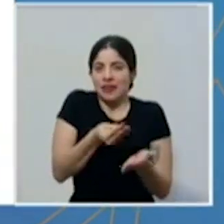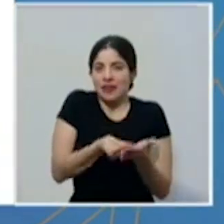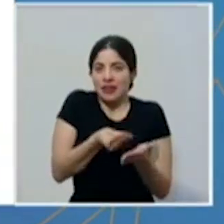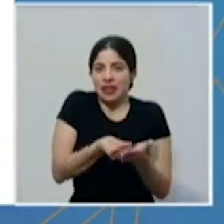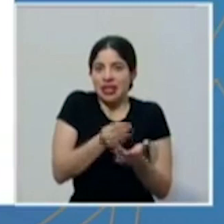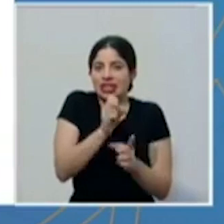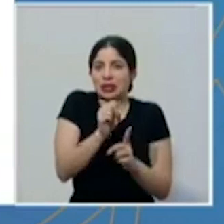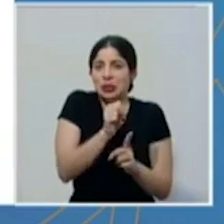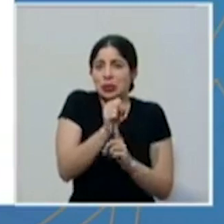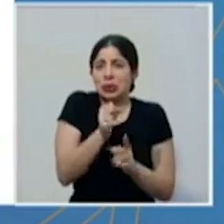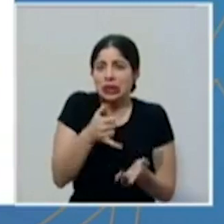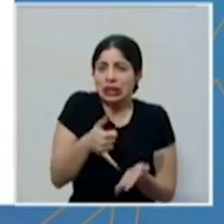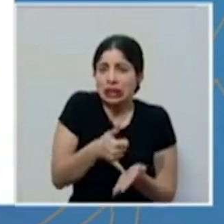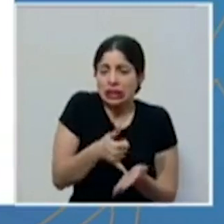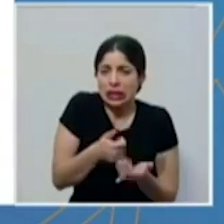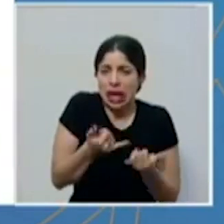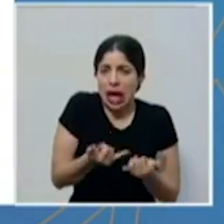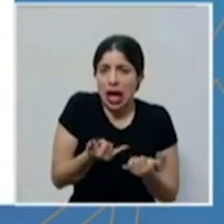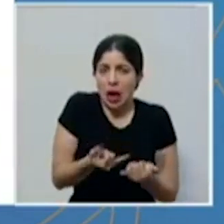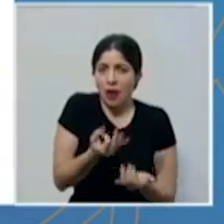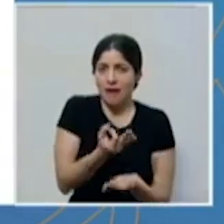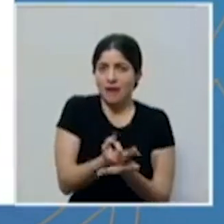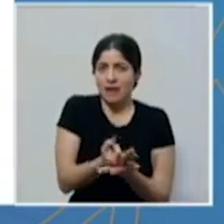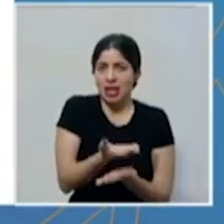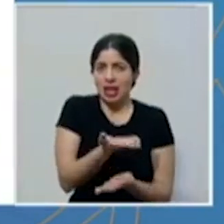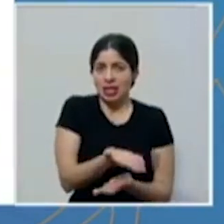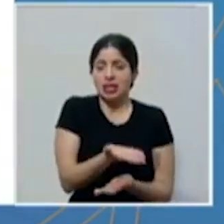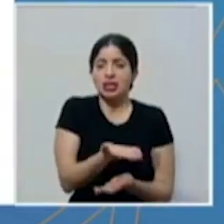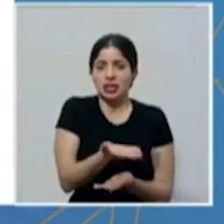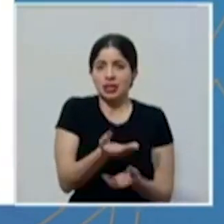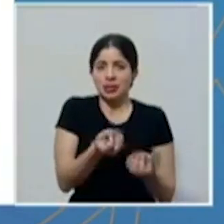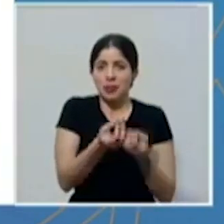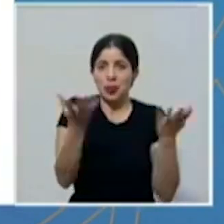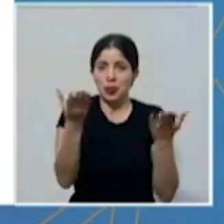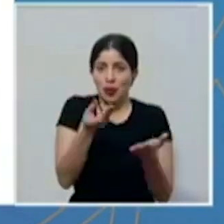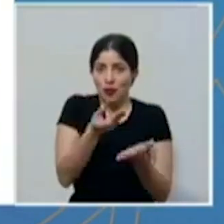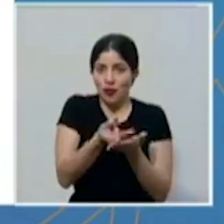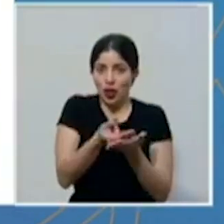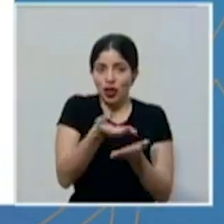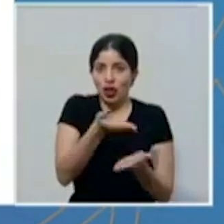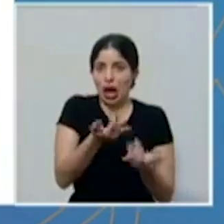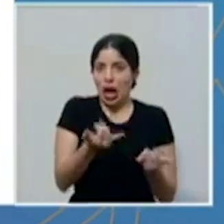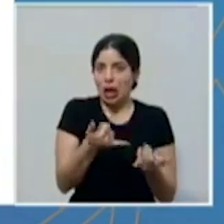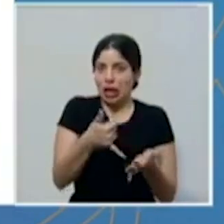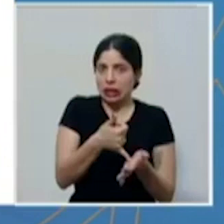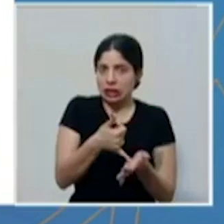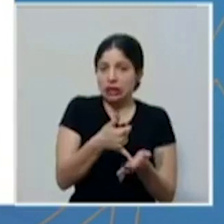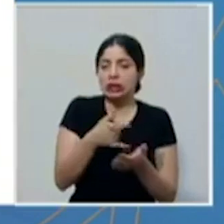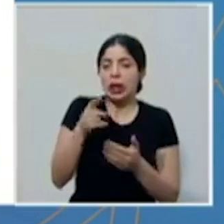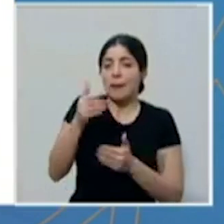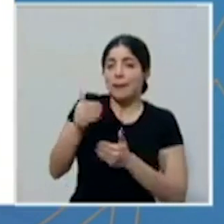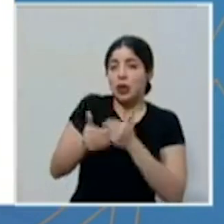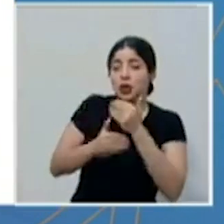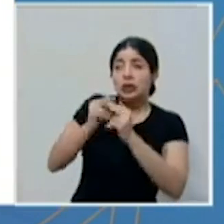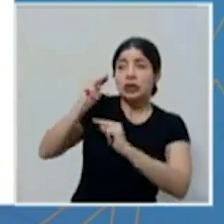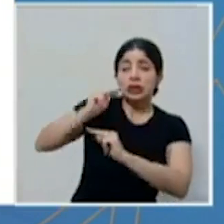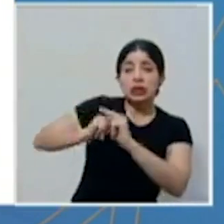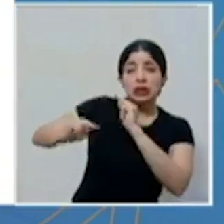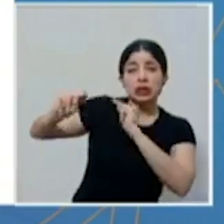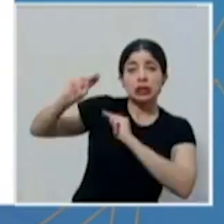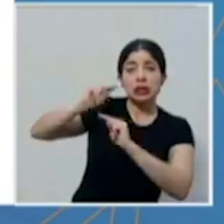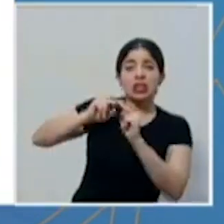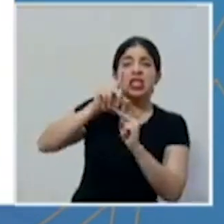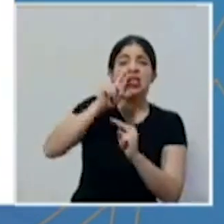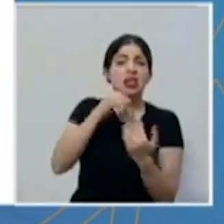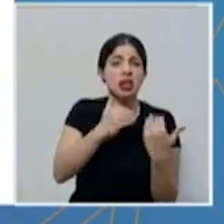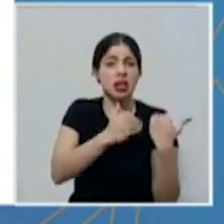situación delicada en la que se encuentran nuestras finanzas públicas. Ese proceso de negociación lo va a realizar el